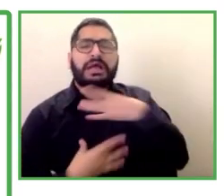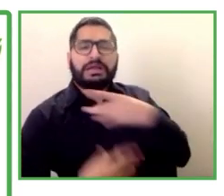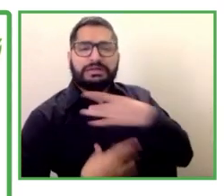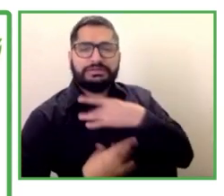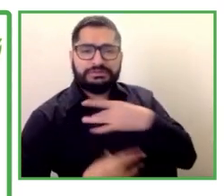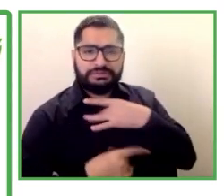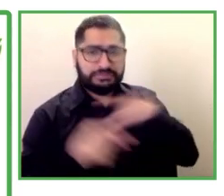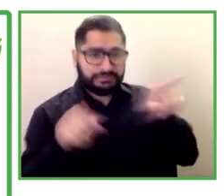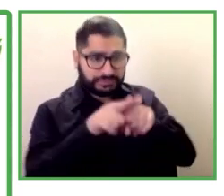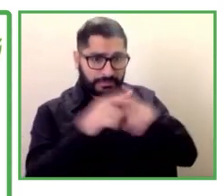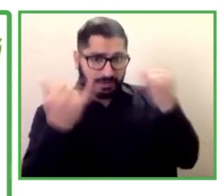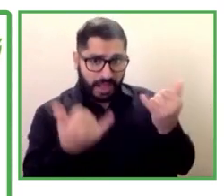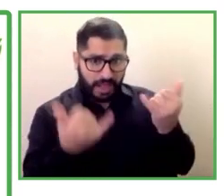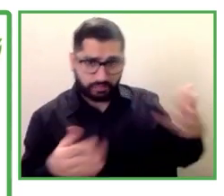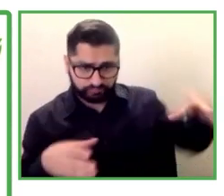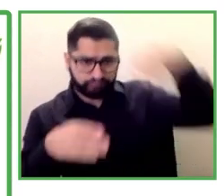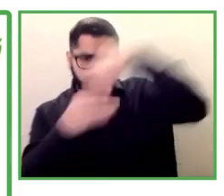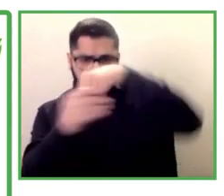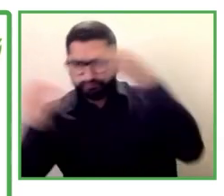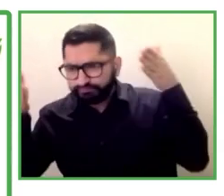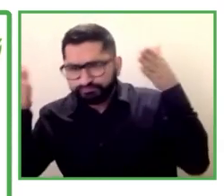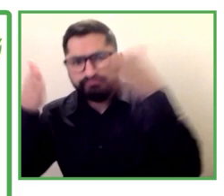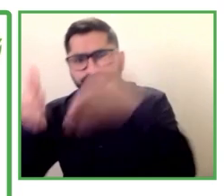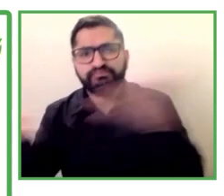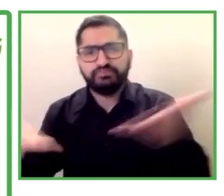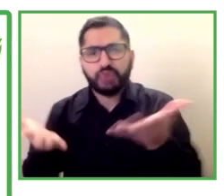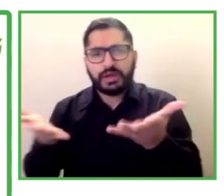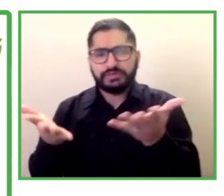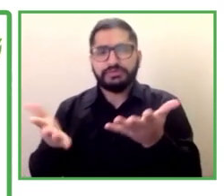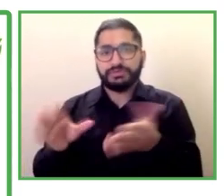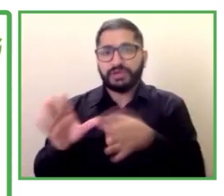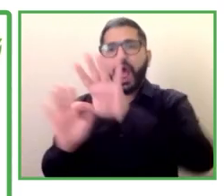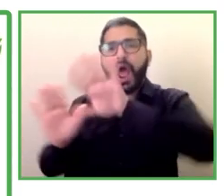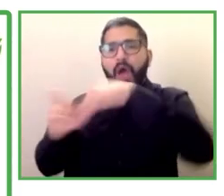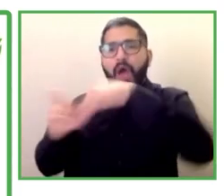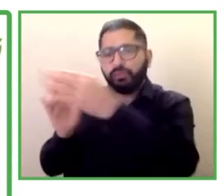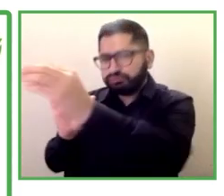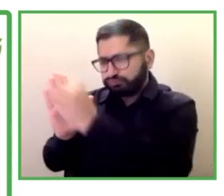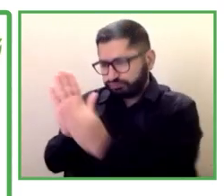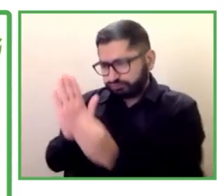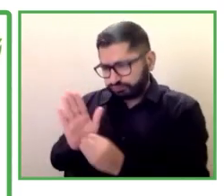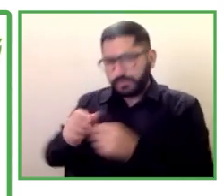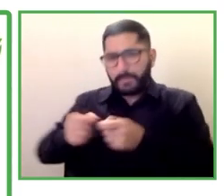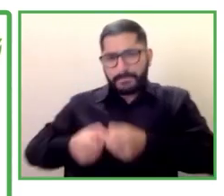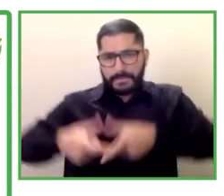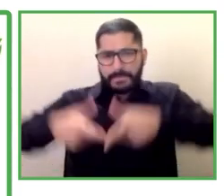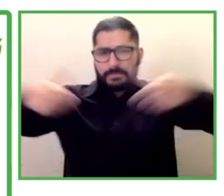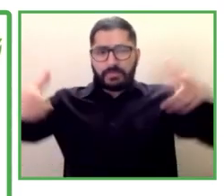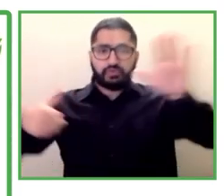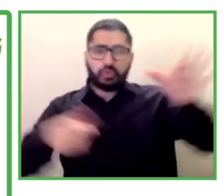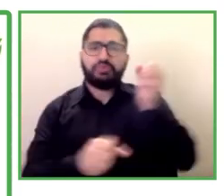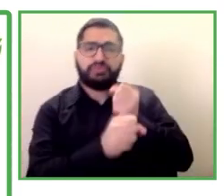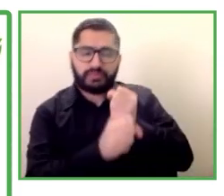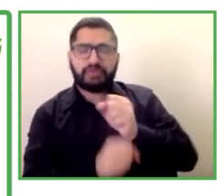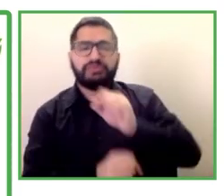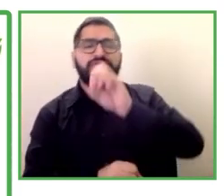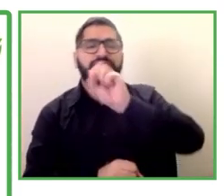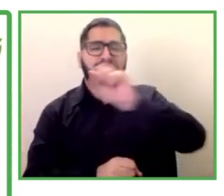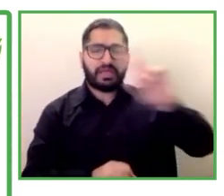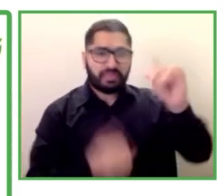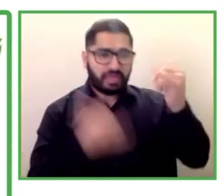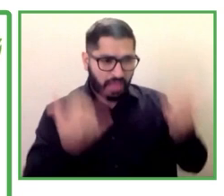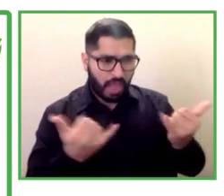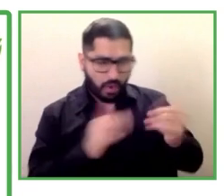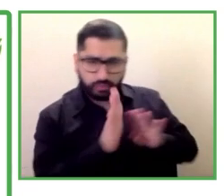a la adopción más amplia el trabajo de SIDO el día de hoy lleva a cambios sistemáticos